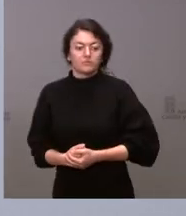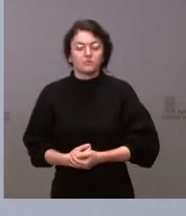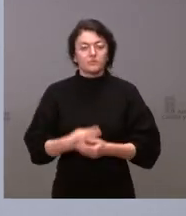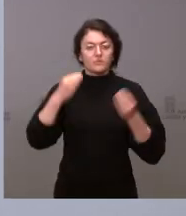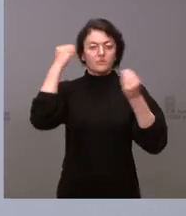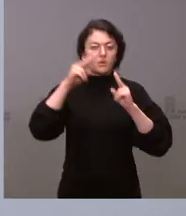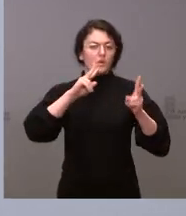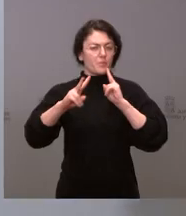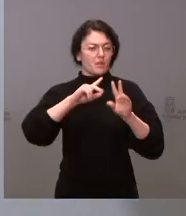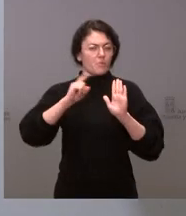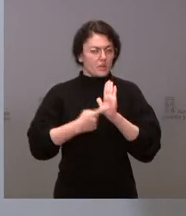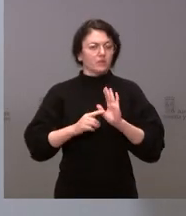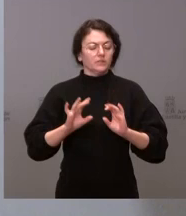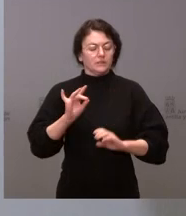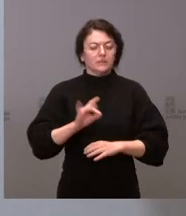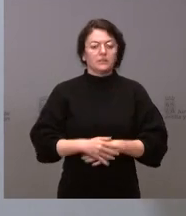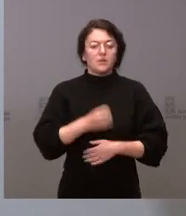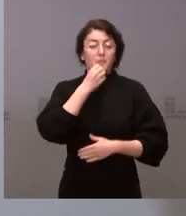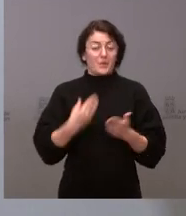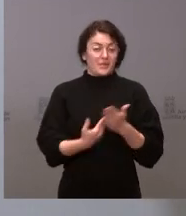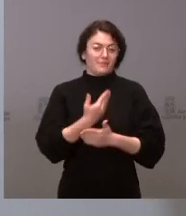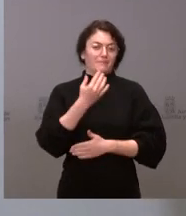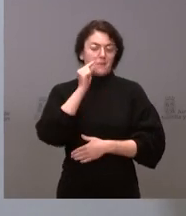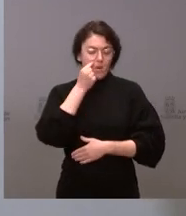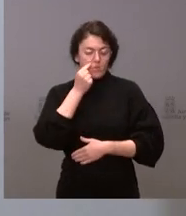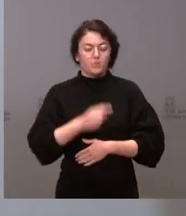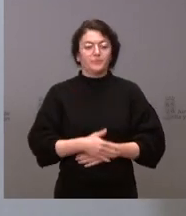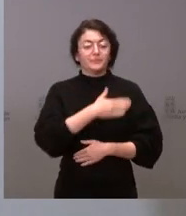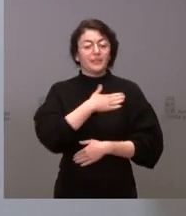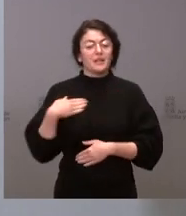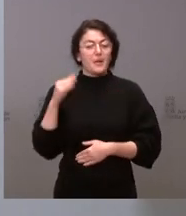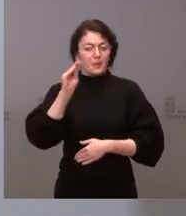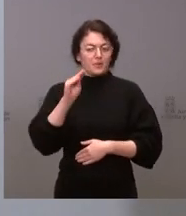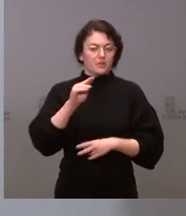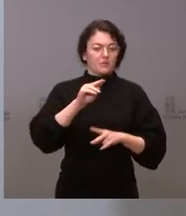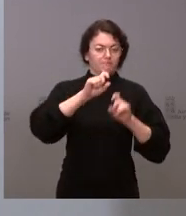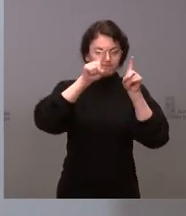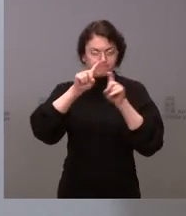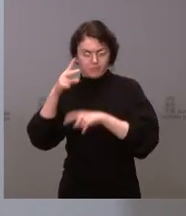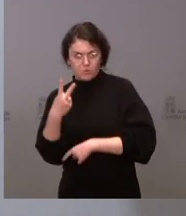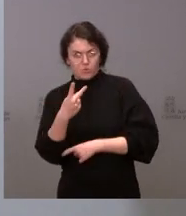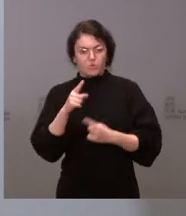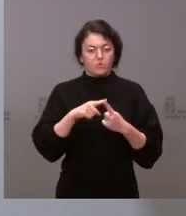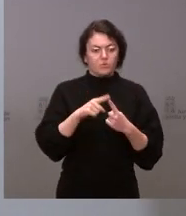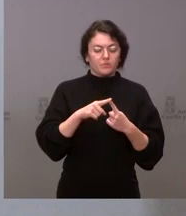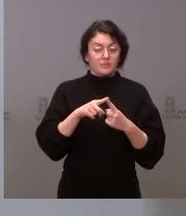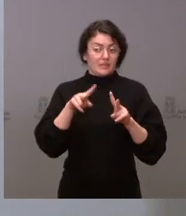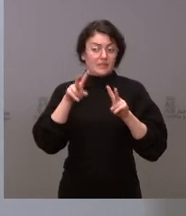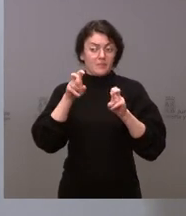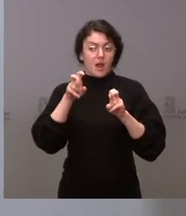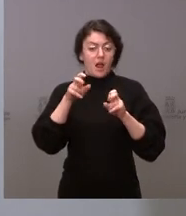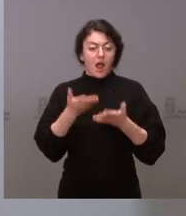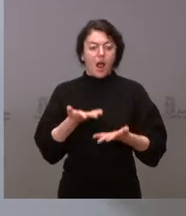Sí. Buenos días, señor Mañueco. Buenos días. Quería preguntarle dos cuestiones, al margen de esto de las ayudas que usted